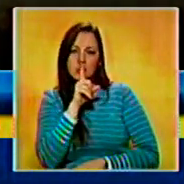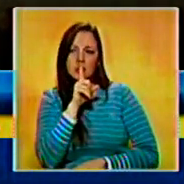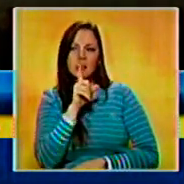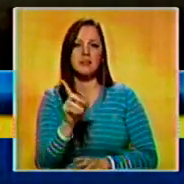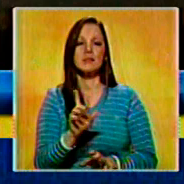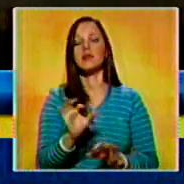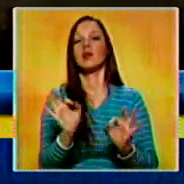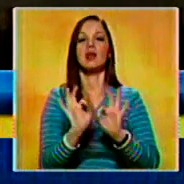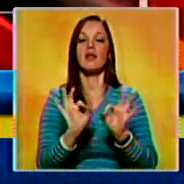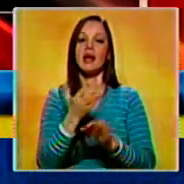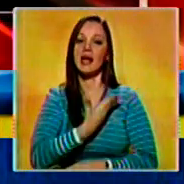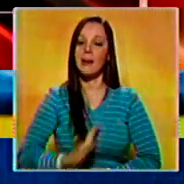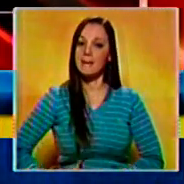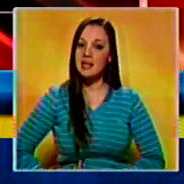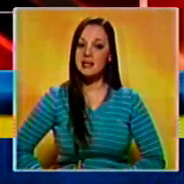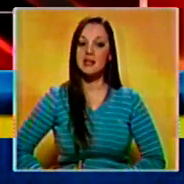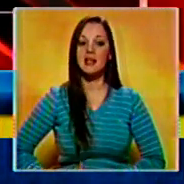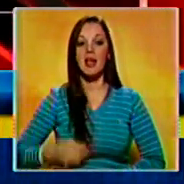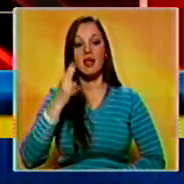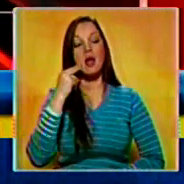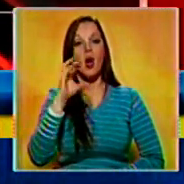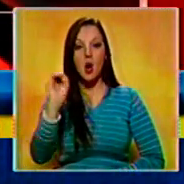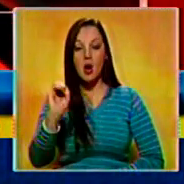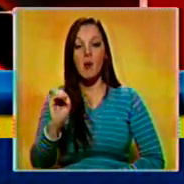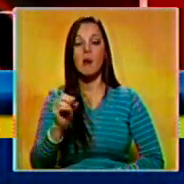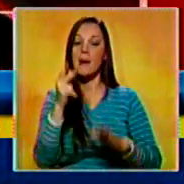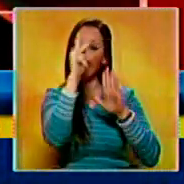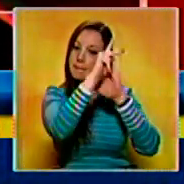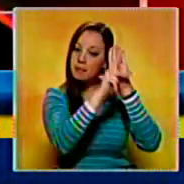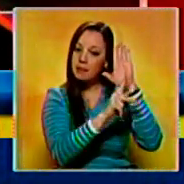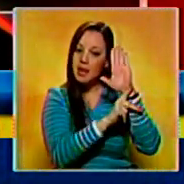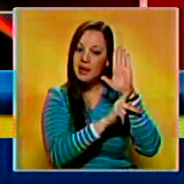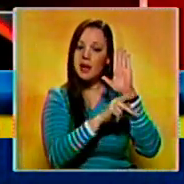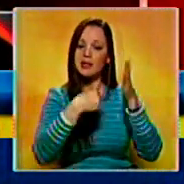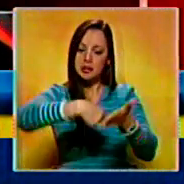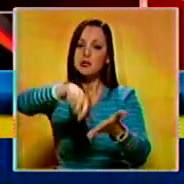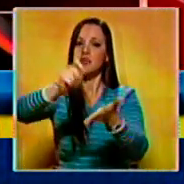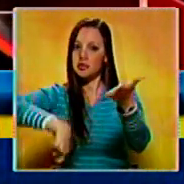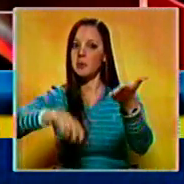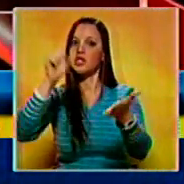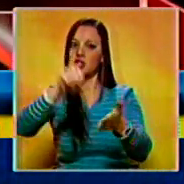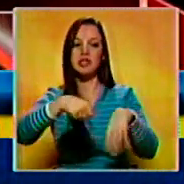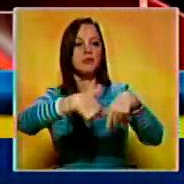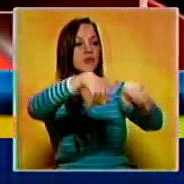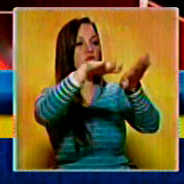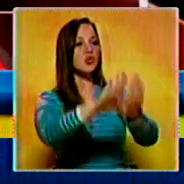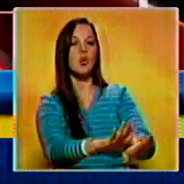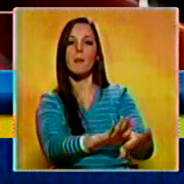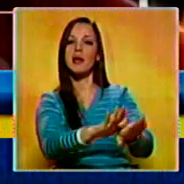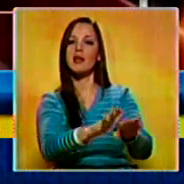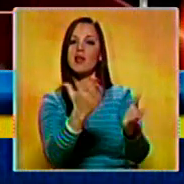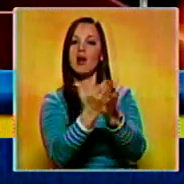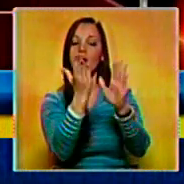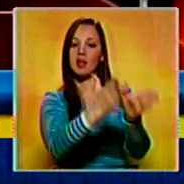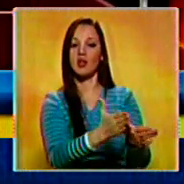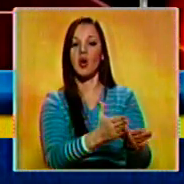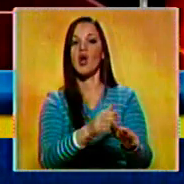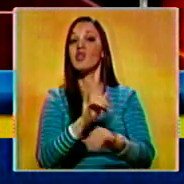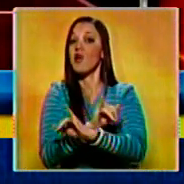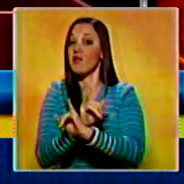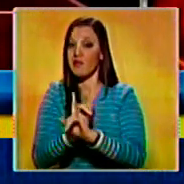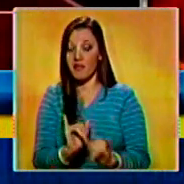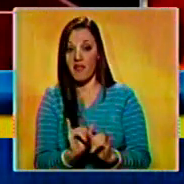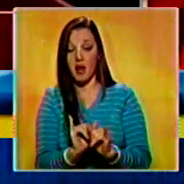Press que el presidente Obama planea firmar la legislación. El senador republicano Marco Rubio dijo que la ley pondrá fin a los días